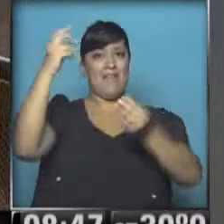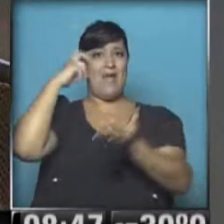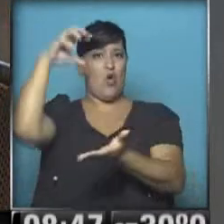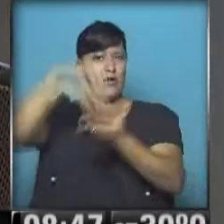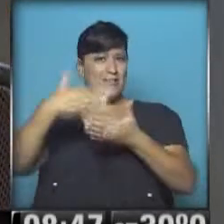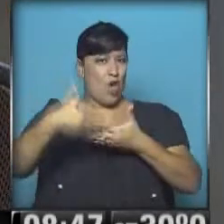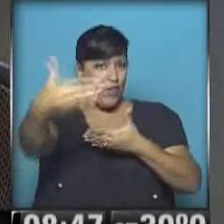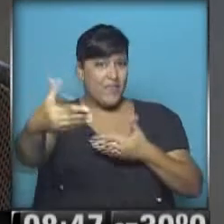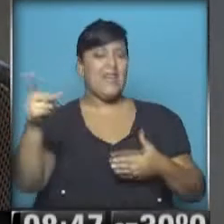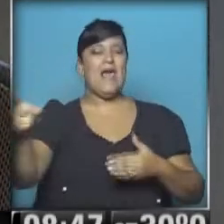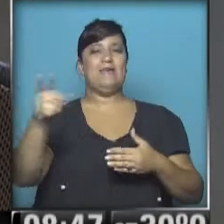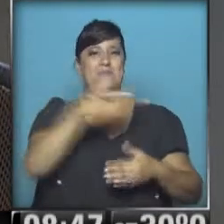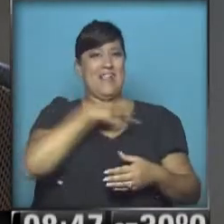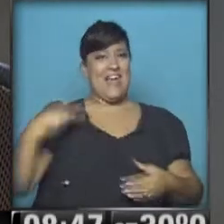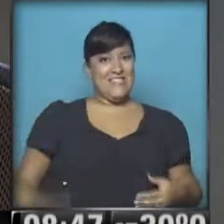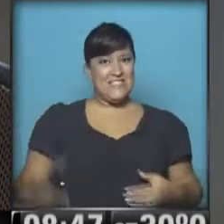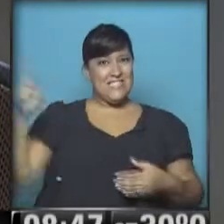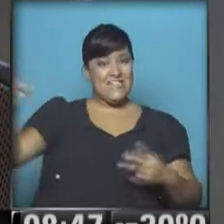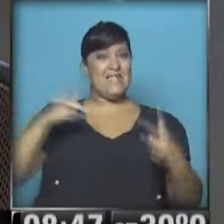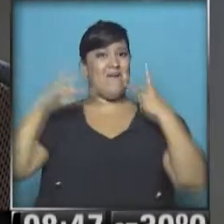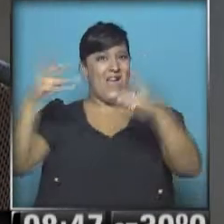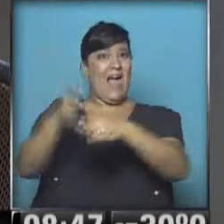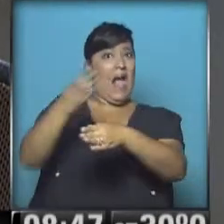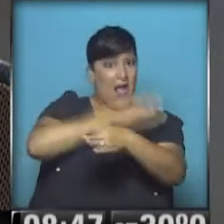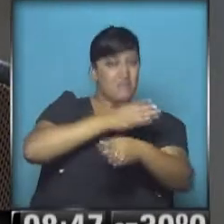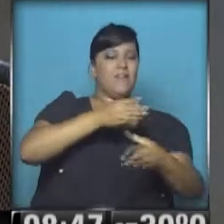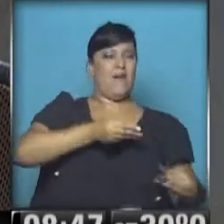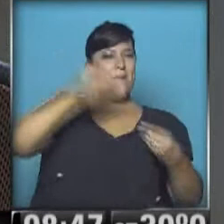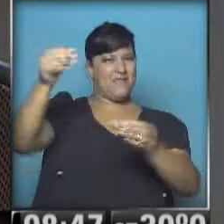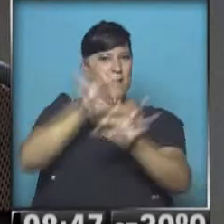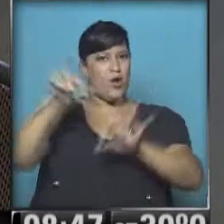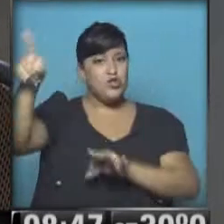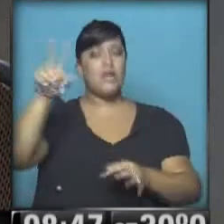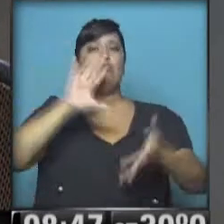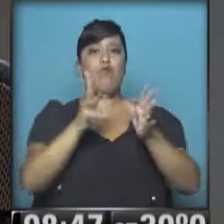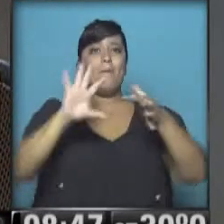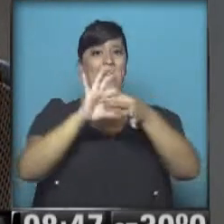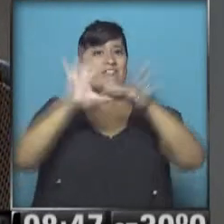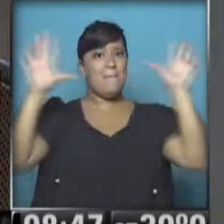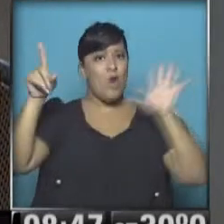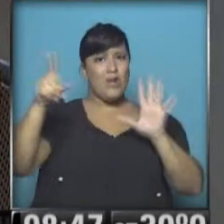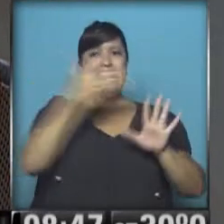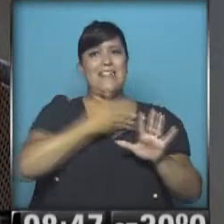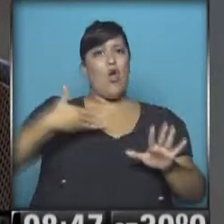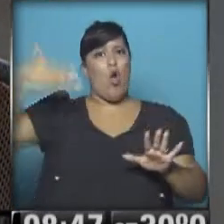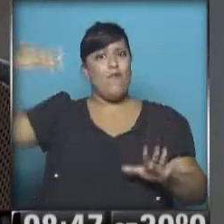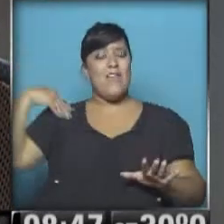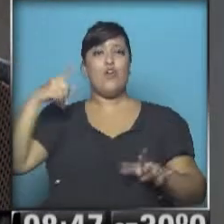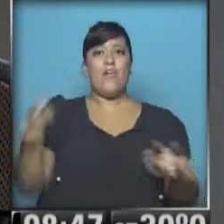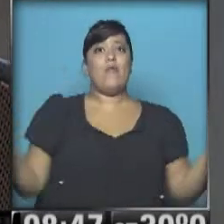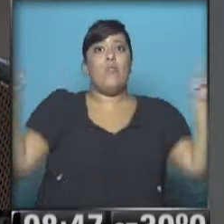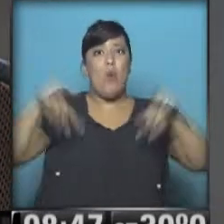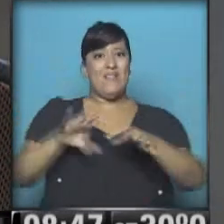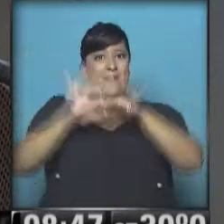próximos días antes de realizar el viaje a la República Popular China. Es una deuda de todos los gobiernos desde que nuestro país